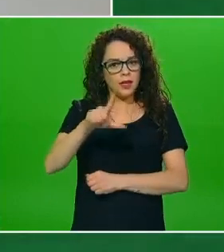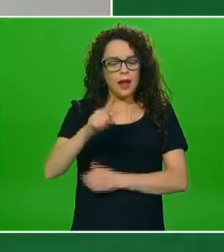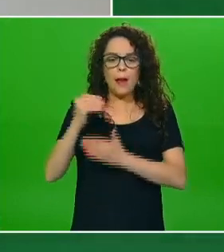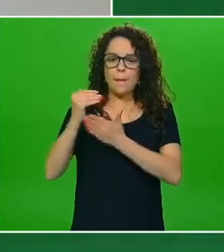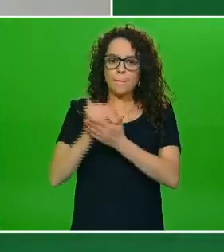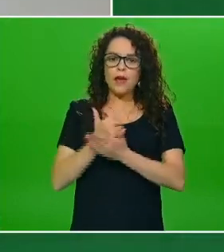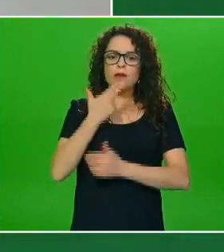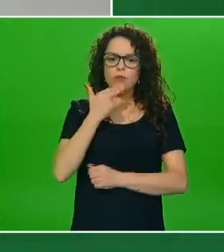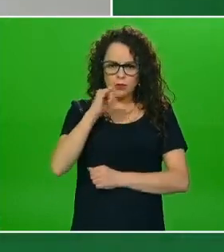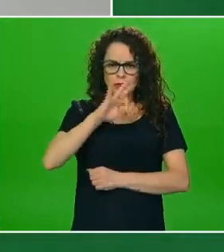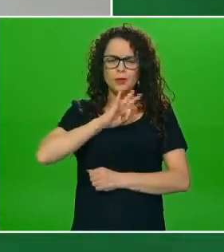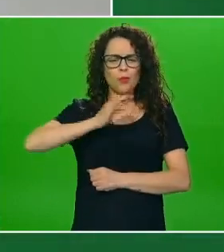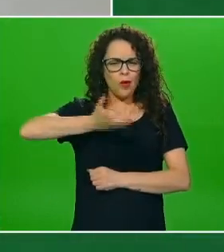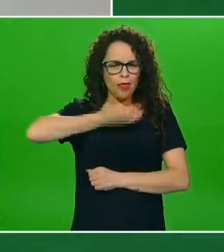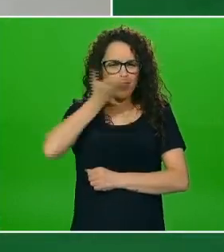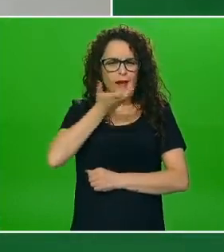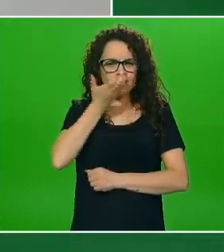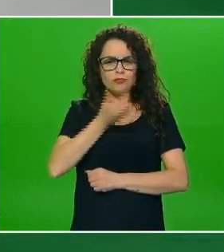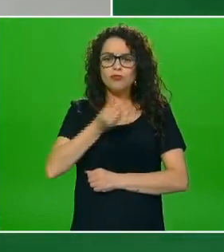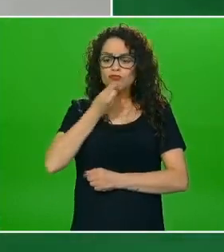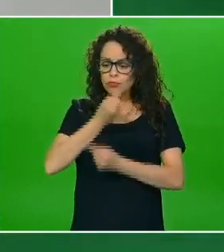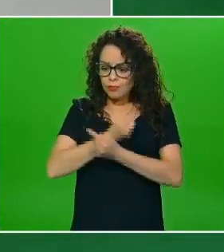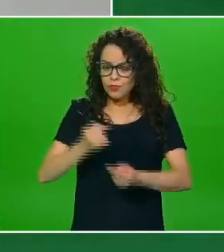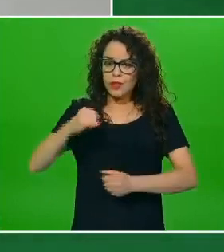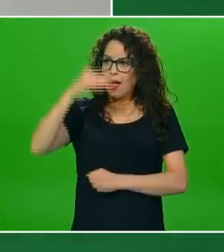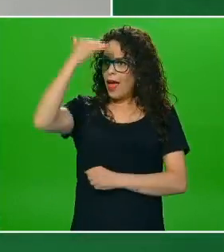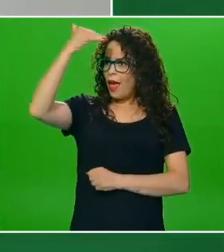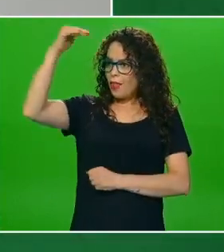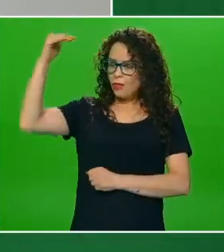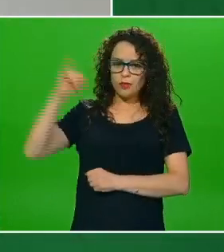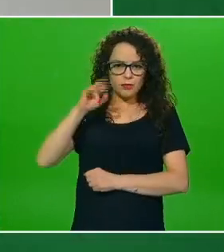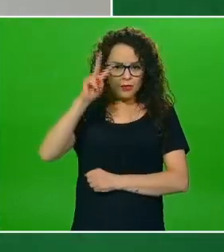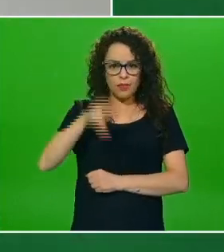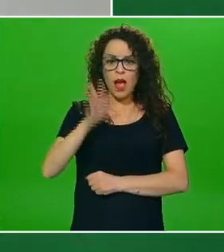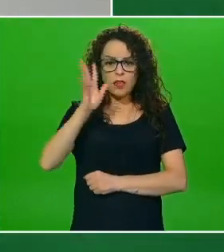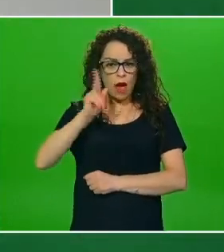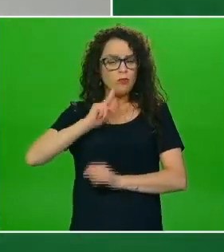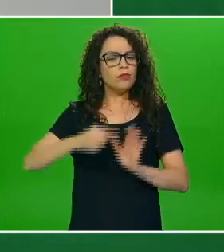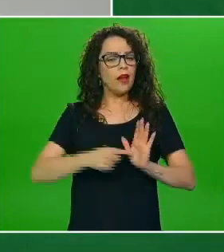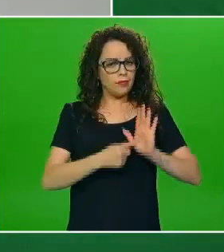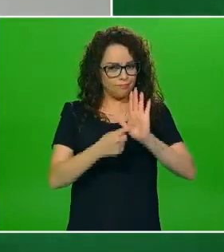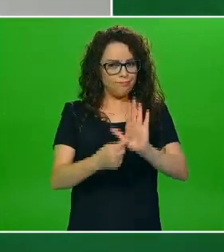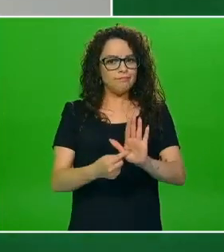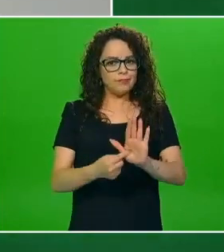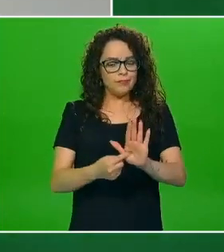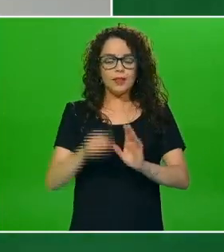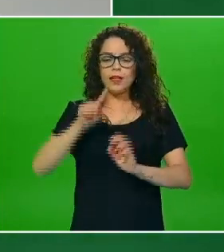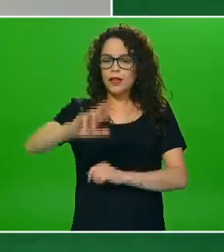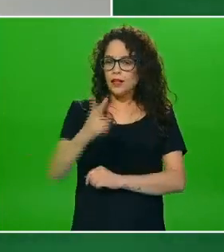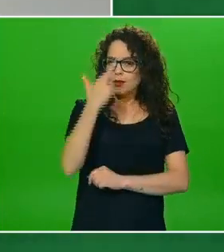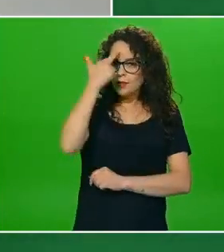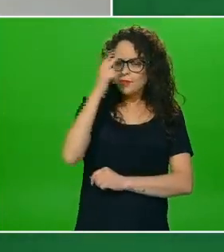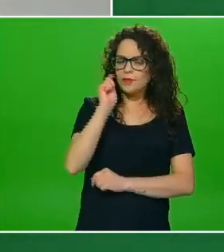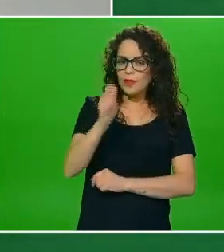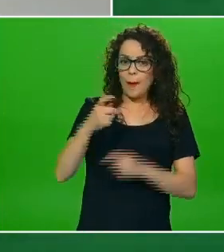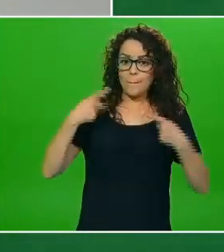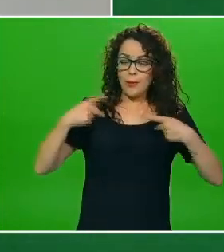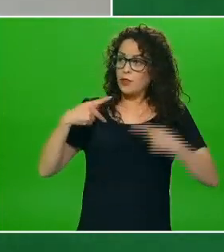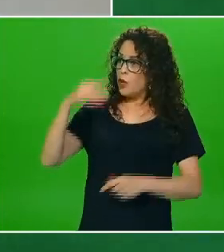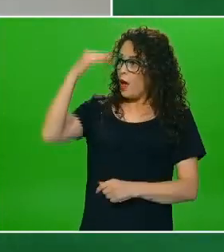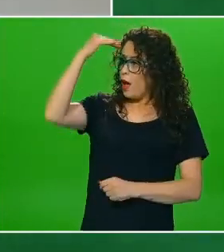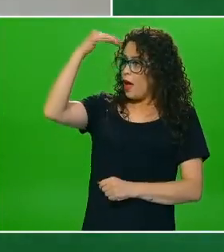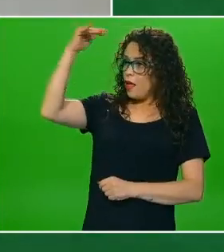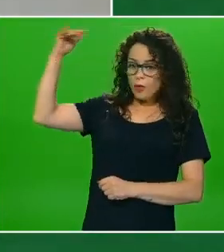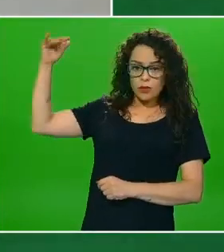azucarados tanto niños como adultos eso está comprobado recuerden también que los adultos somos